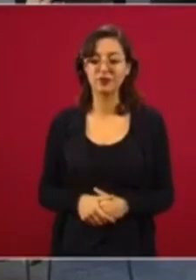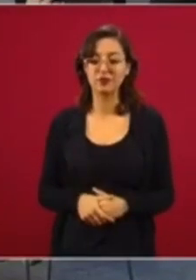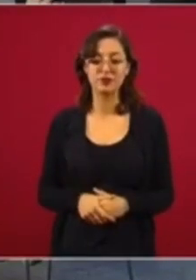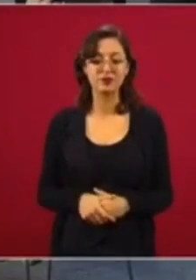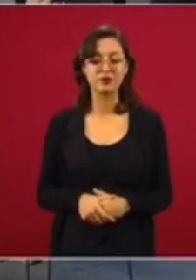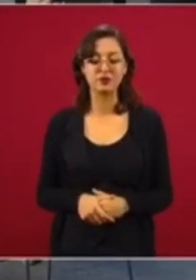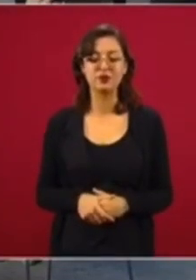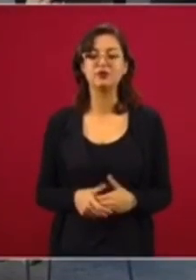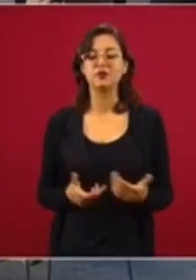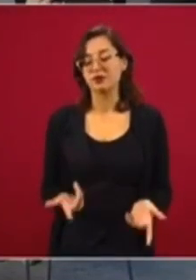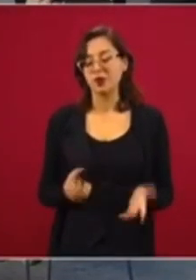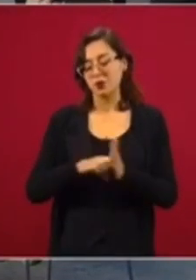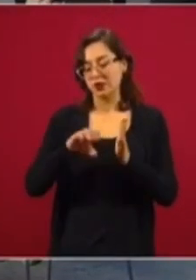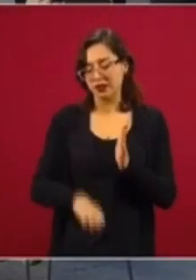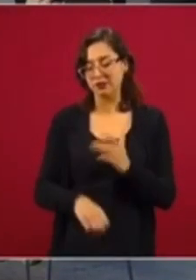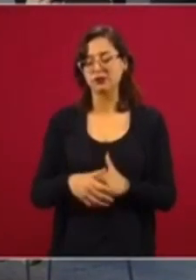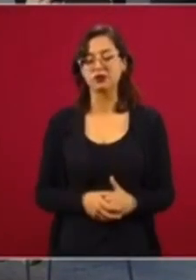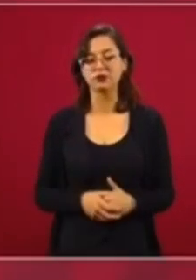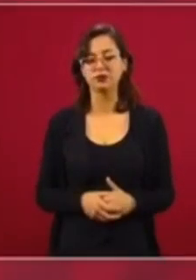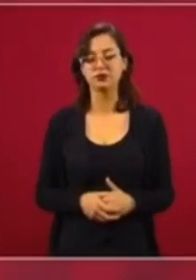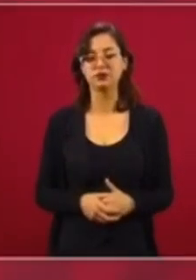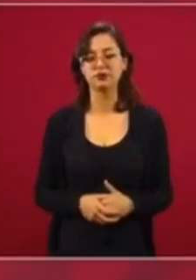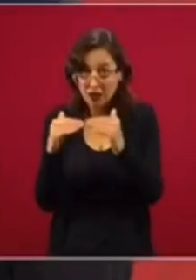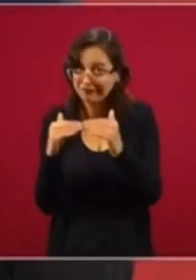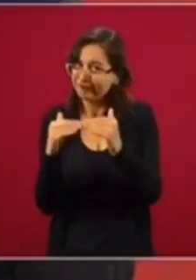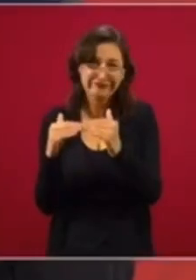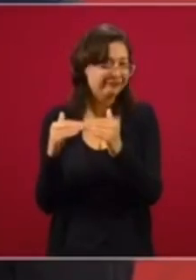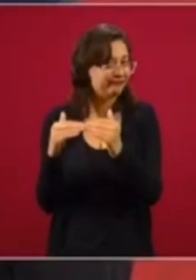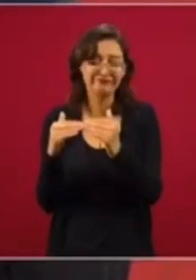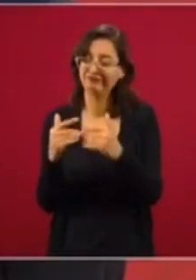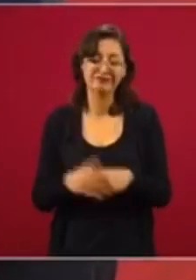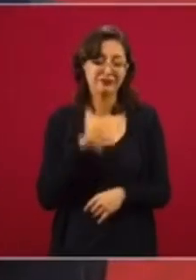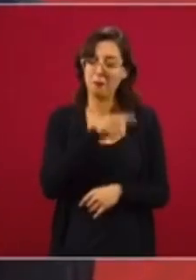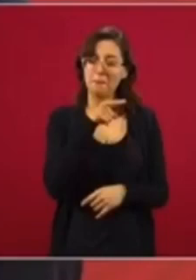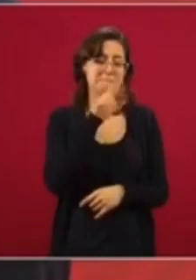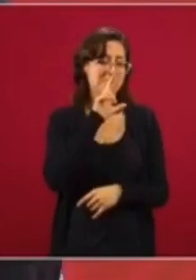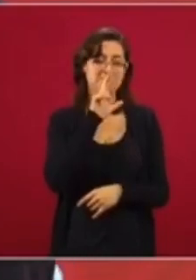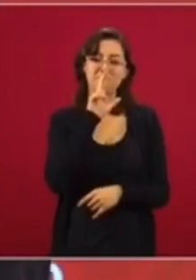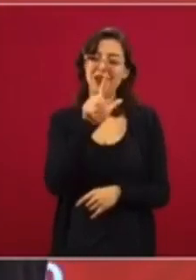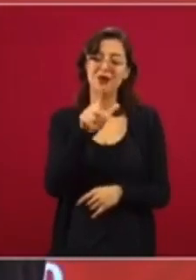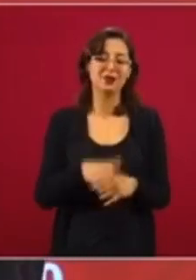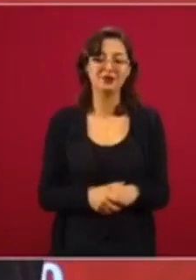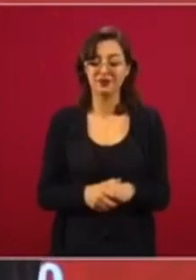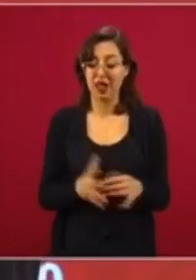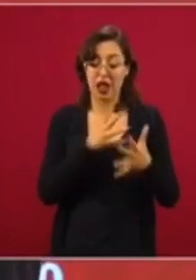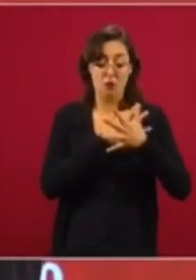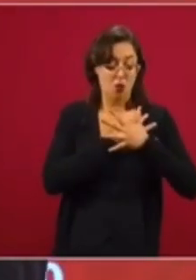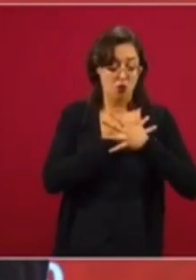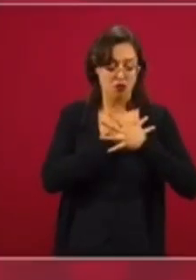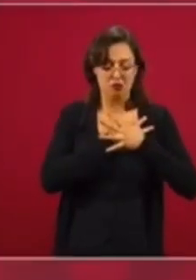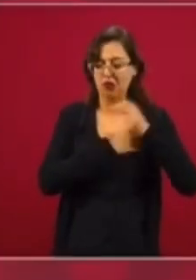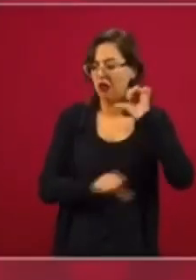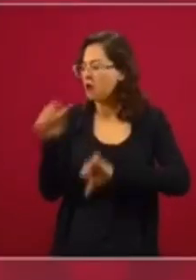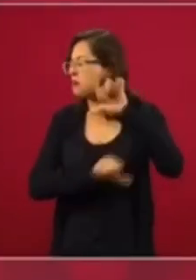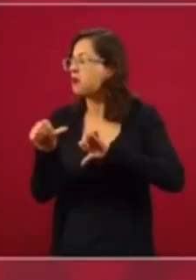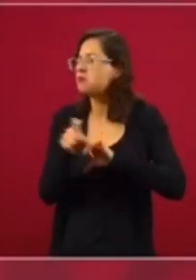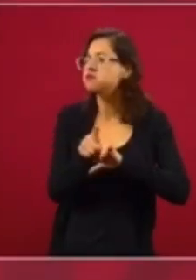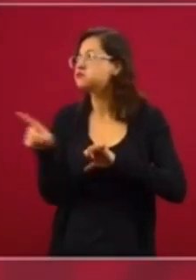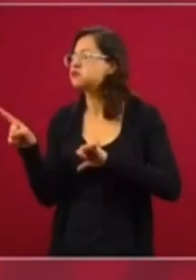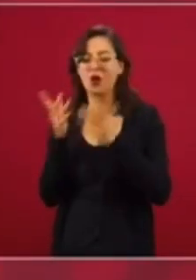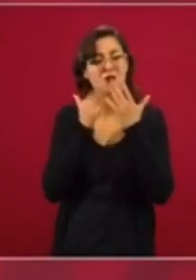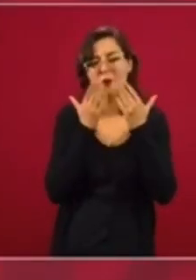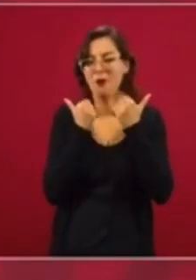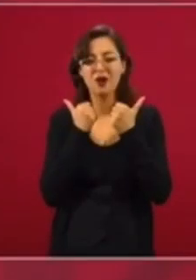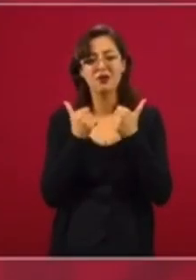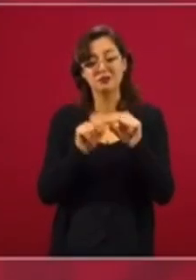Es algo parecido a lo que hablábamos sobre los ancianos. O sea, el amor no se sustituye con nada. Esa